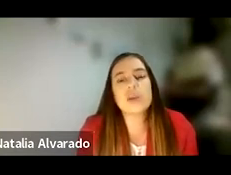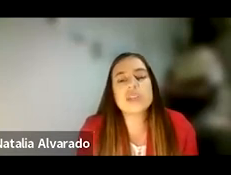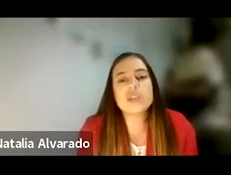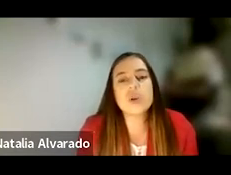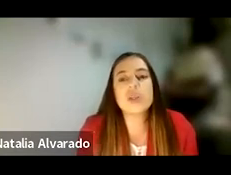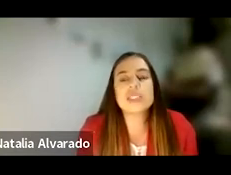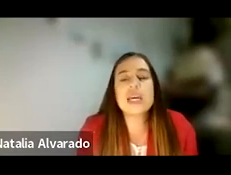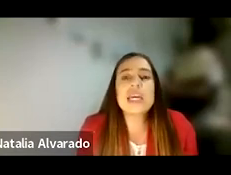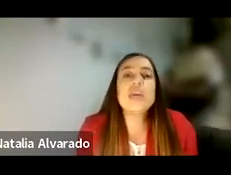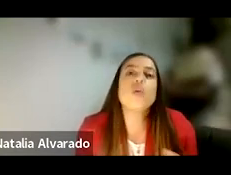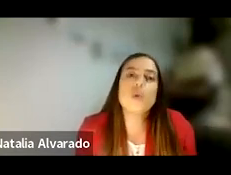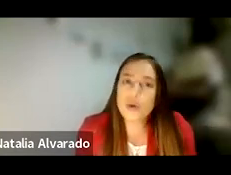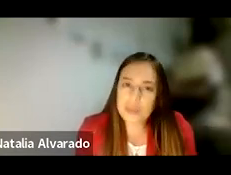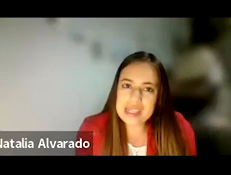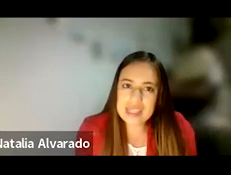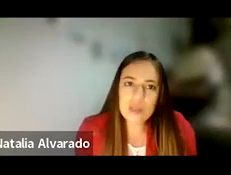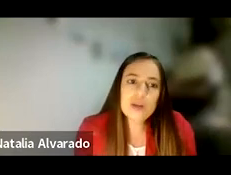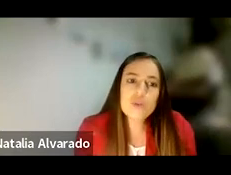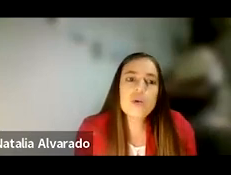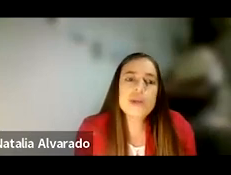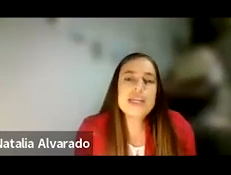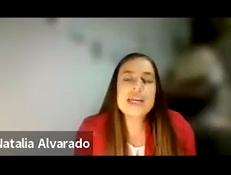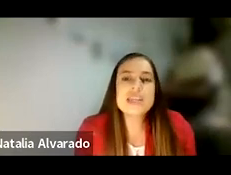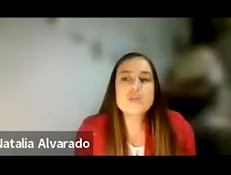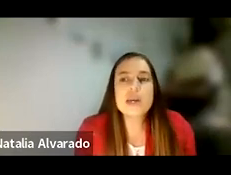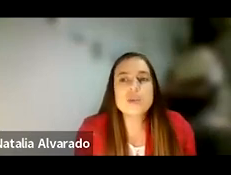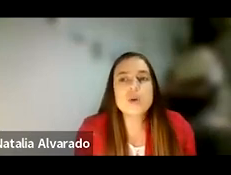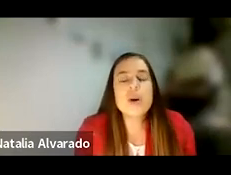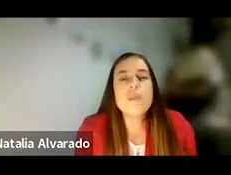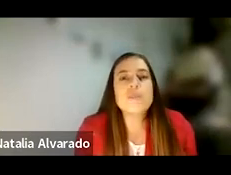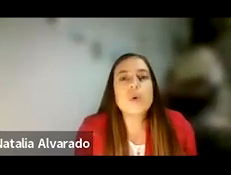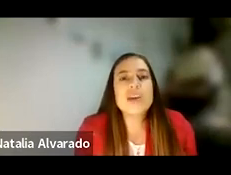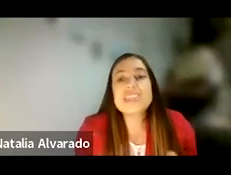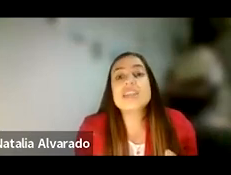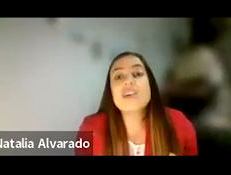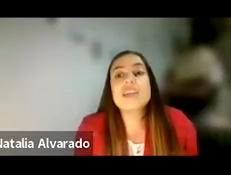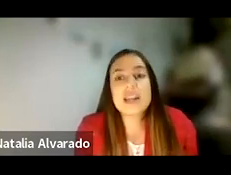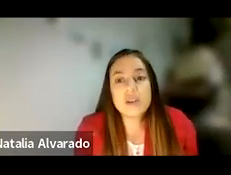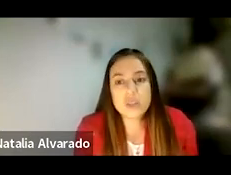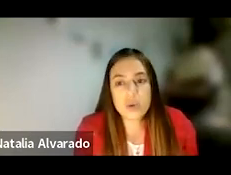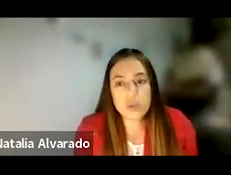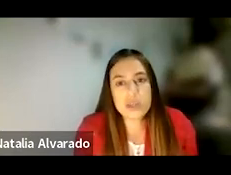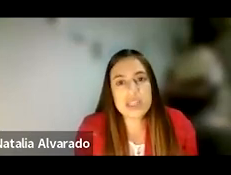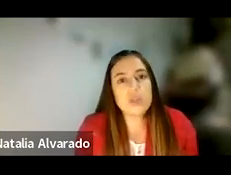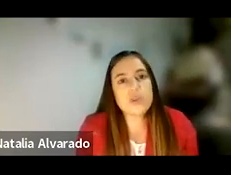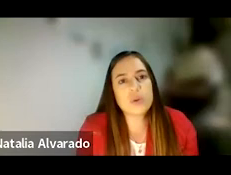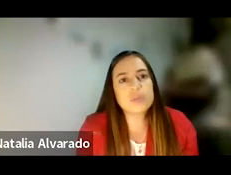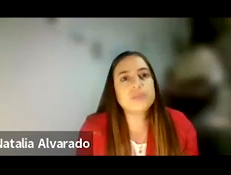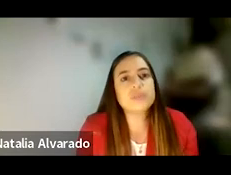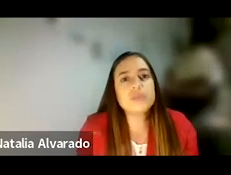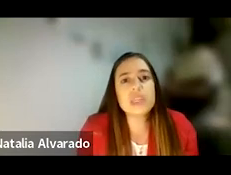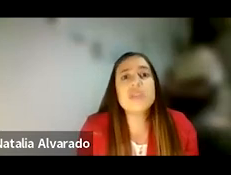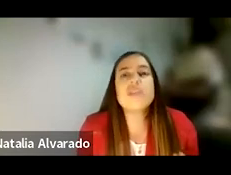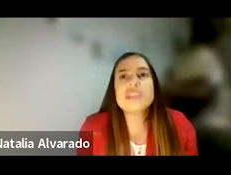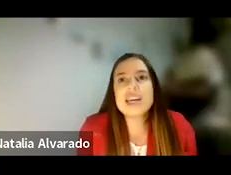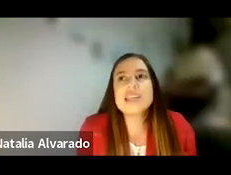estas manifestaciones. Y como hombres que también nos acompañan en este espacio, poder sensibilizarnos en cuanto a esta situación